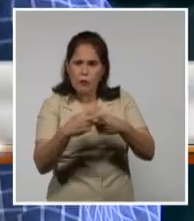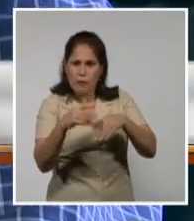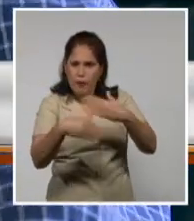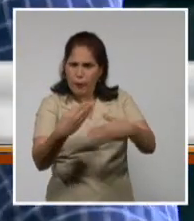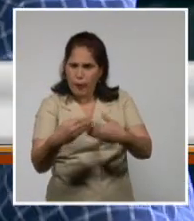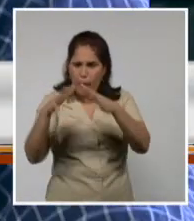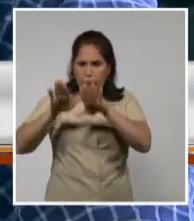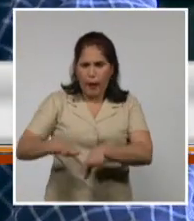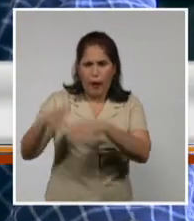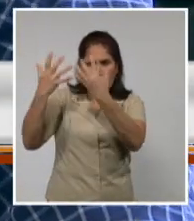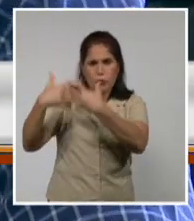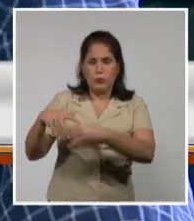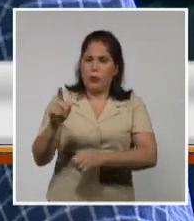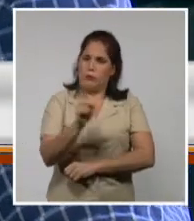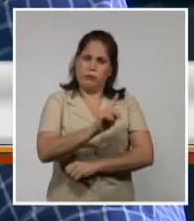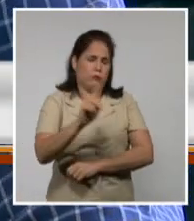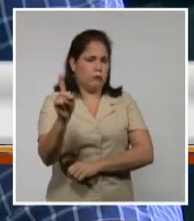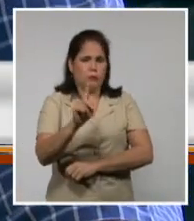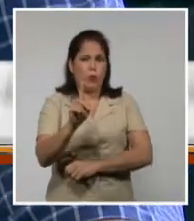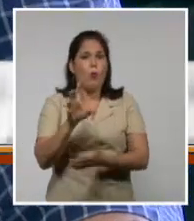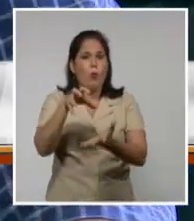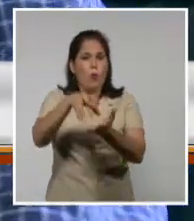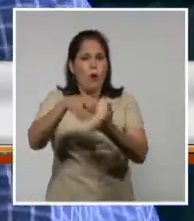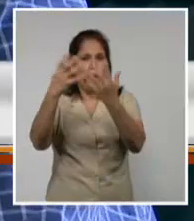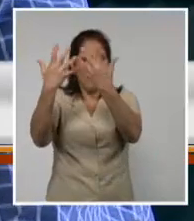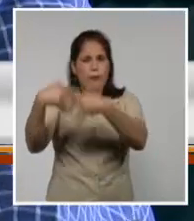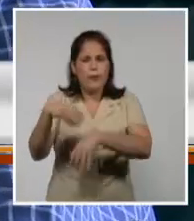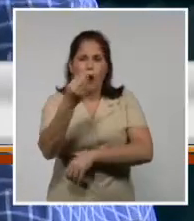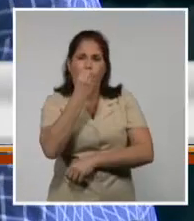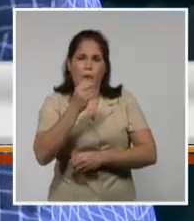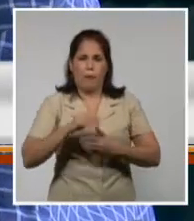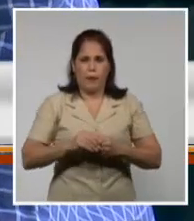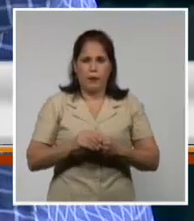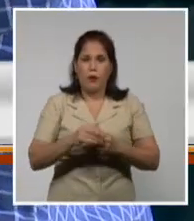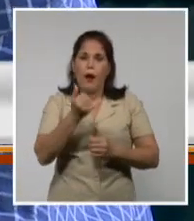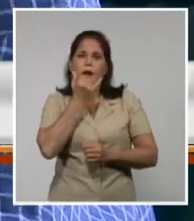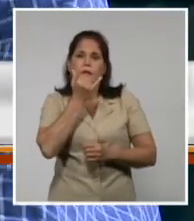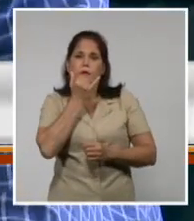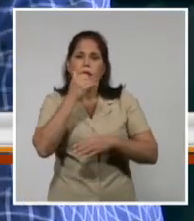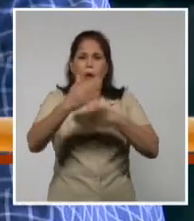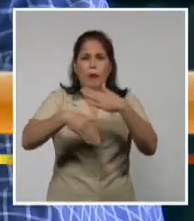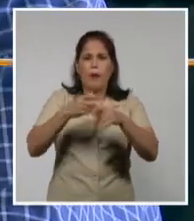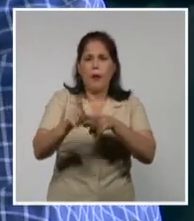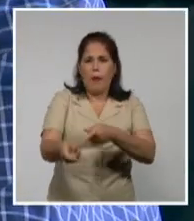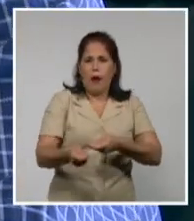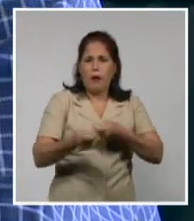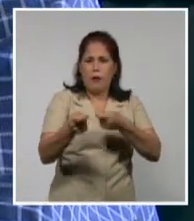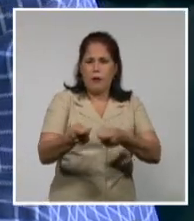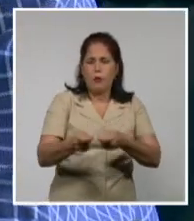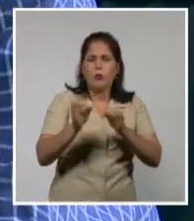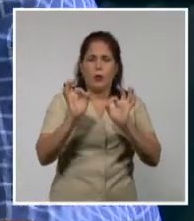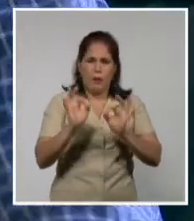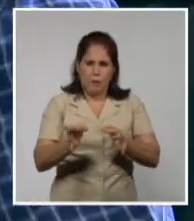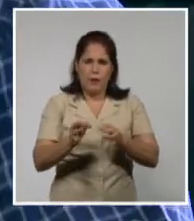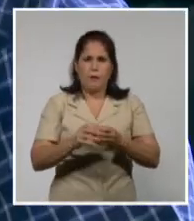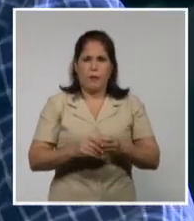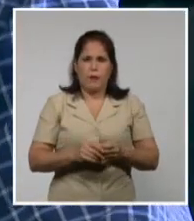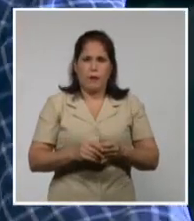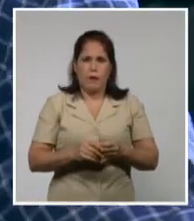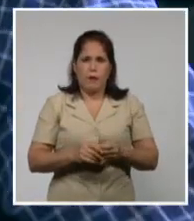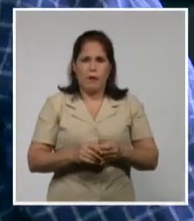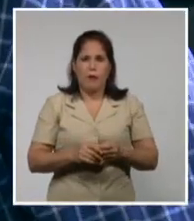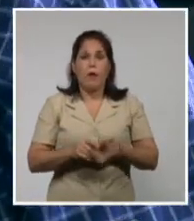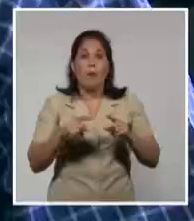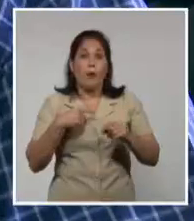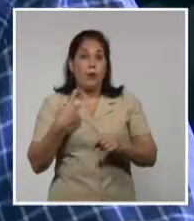lugar de producción, es parar un lugar que tiene que ver con la producción de alimentos, es afectar cuestiones de la agricultura que tienen que ver con la producción de alimentos. A pesar